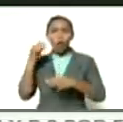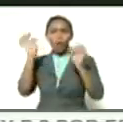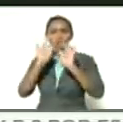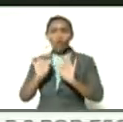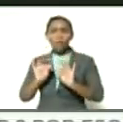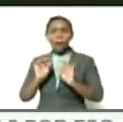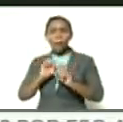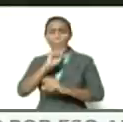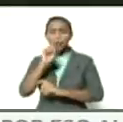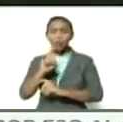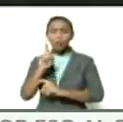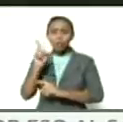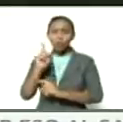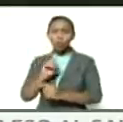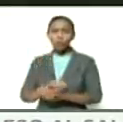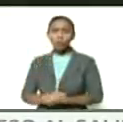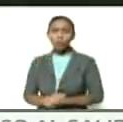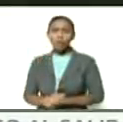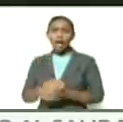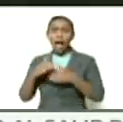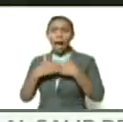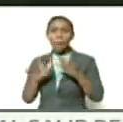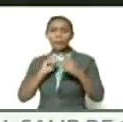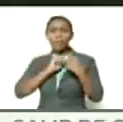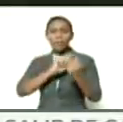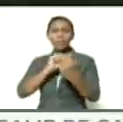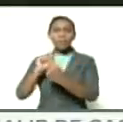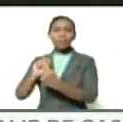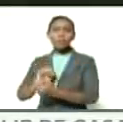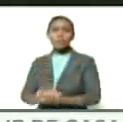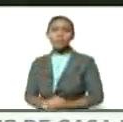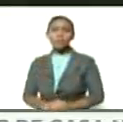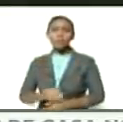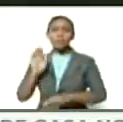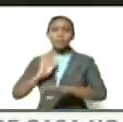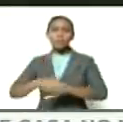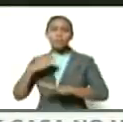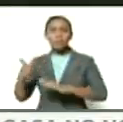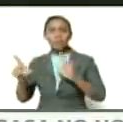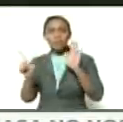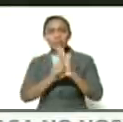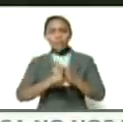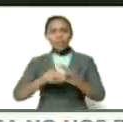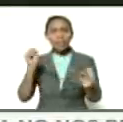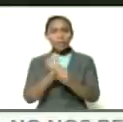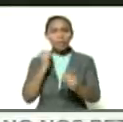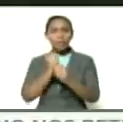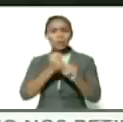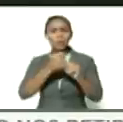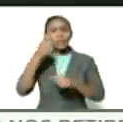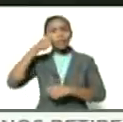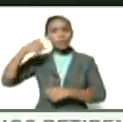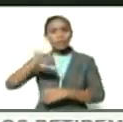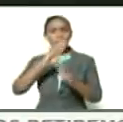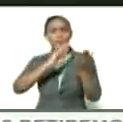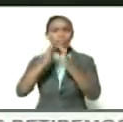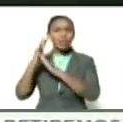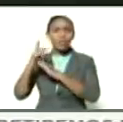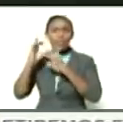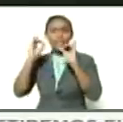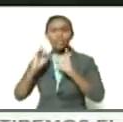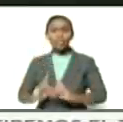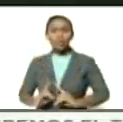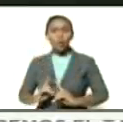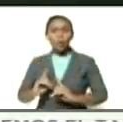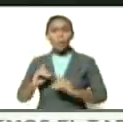Héctor vamos a abrir un debate ¿por qué? ley orgánica de ciudades comunales es decisiva